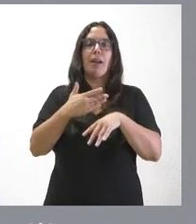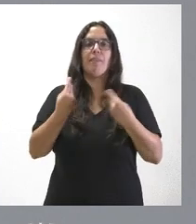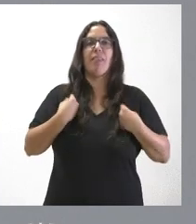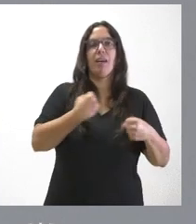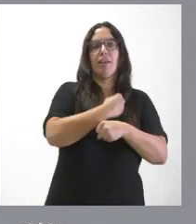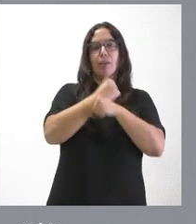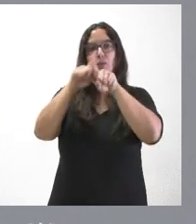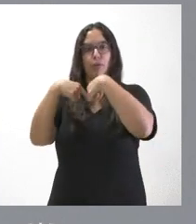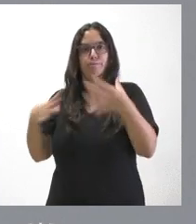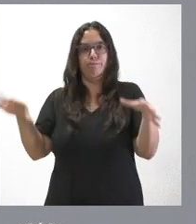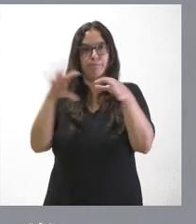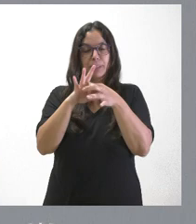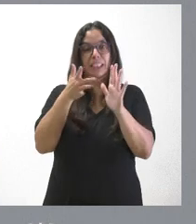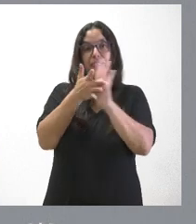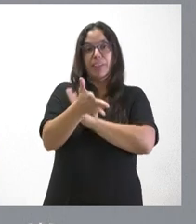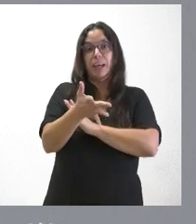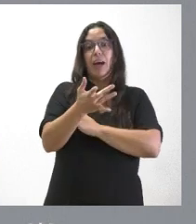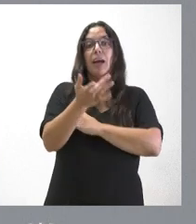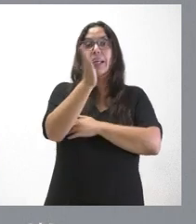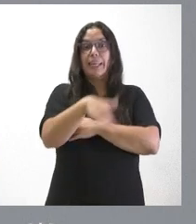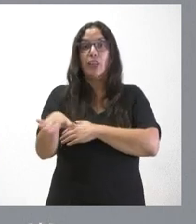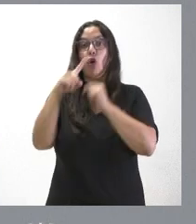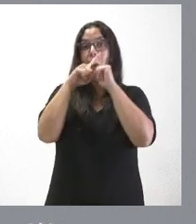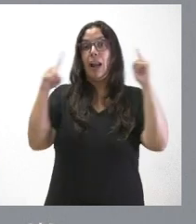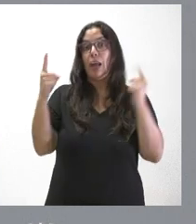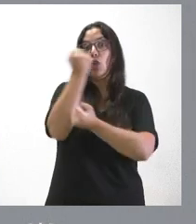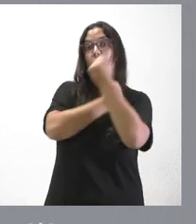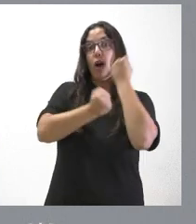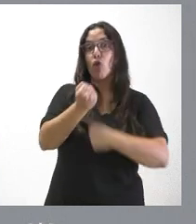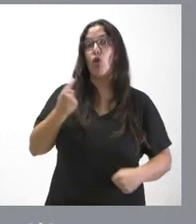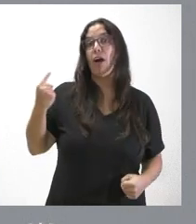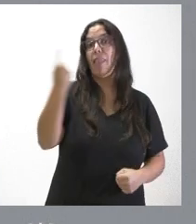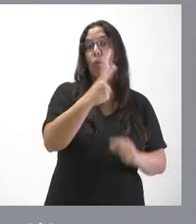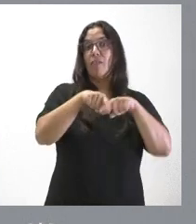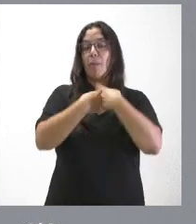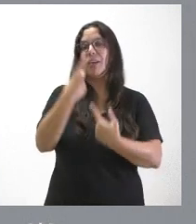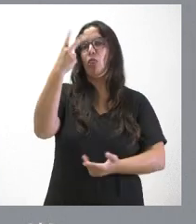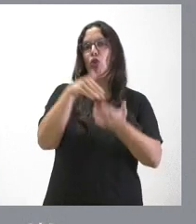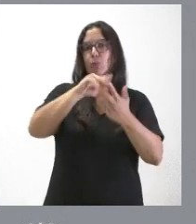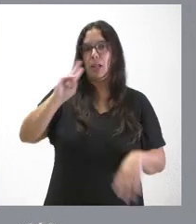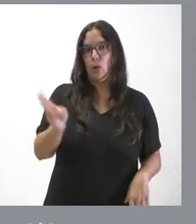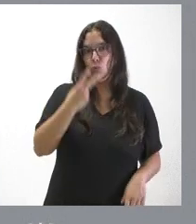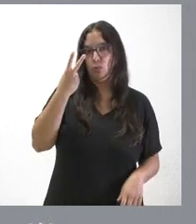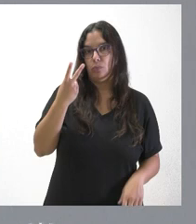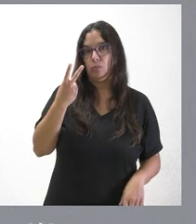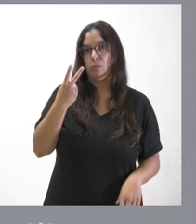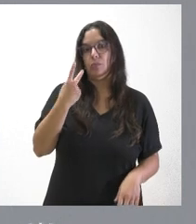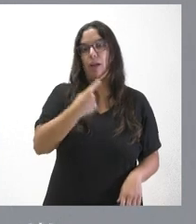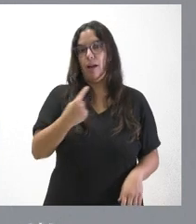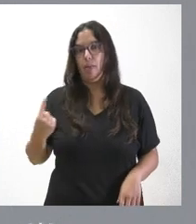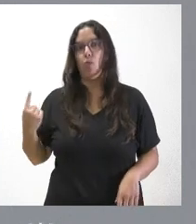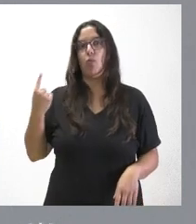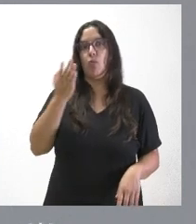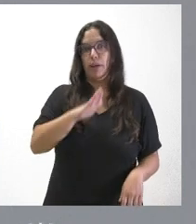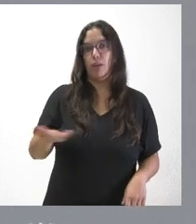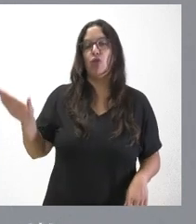de 2.000 euros por niño y año para las familias de Castilla y León. 2.000 euros por niño